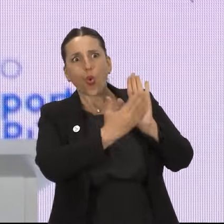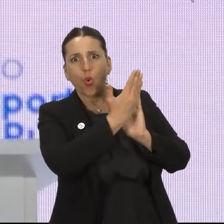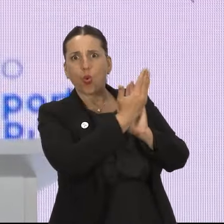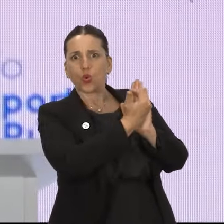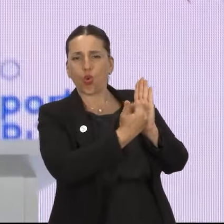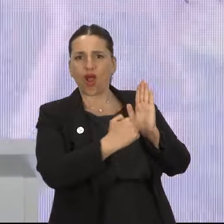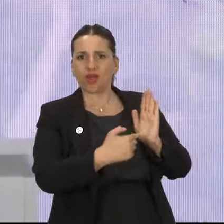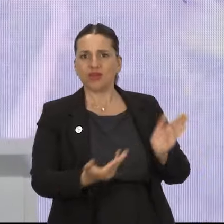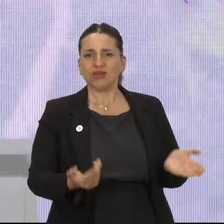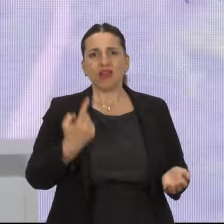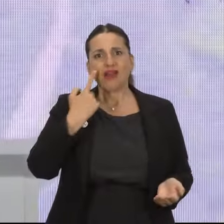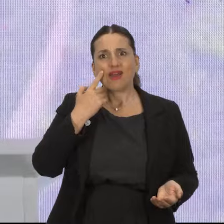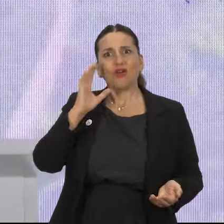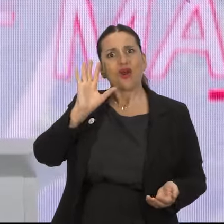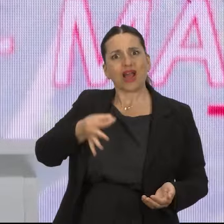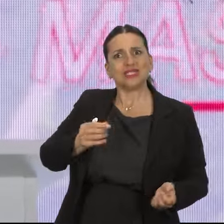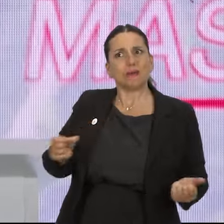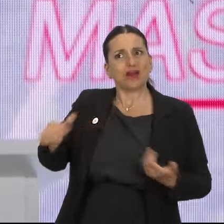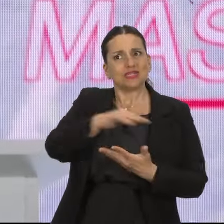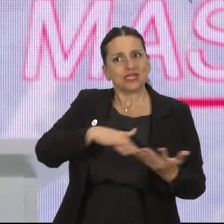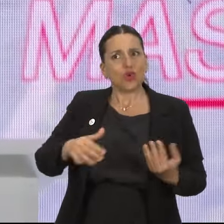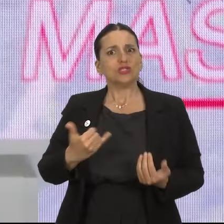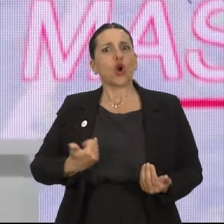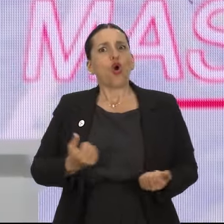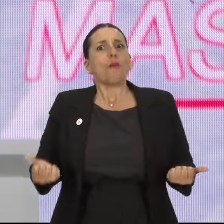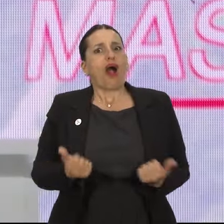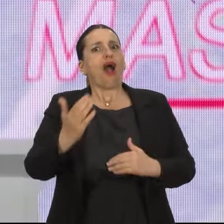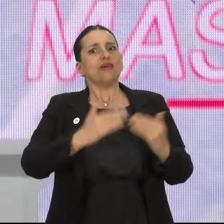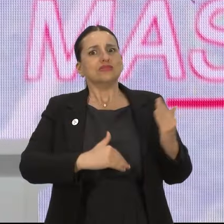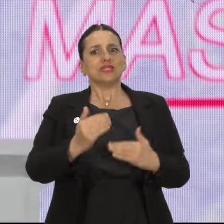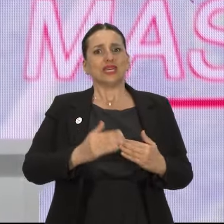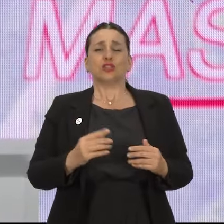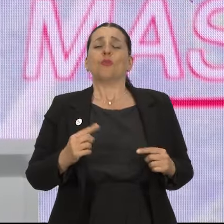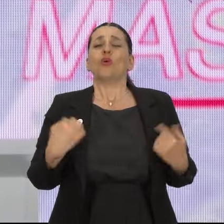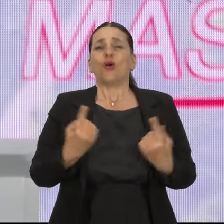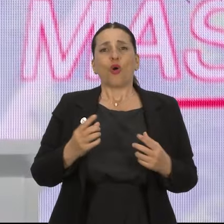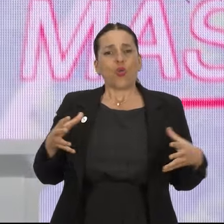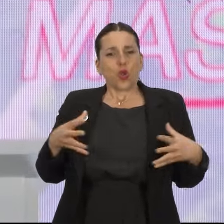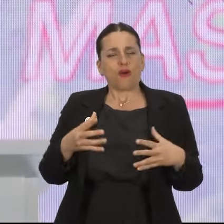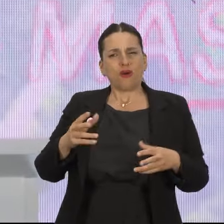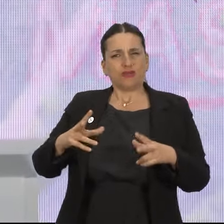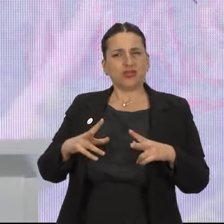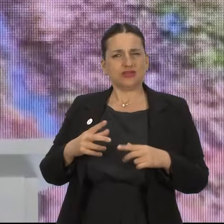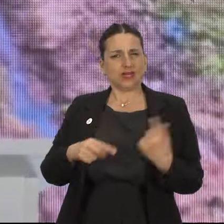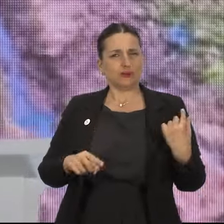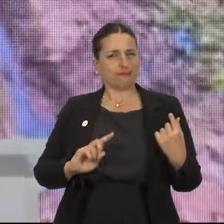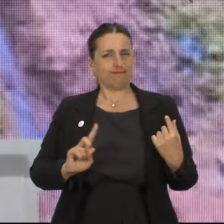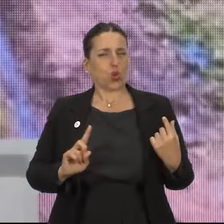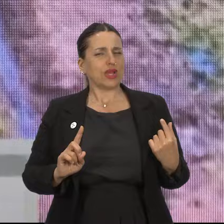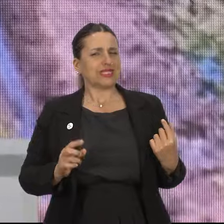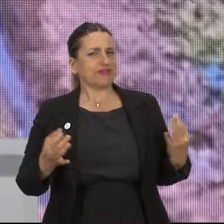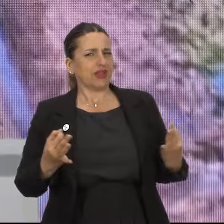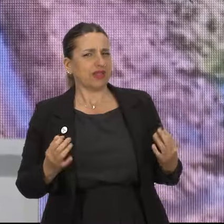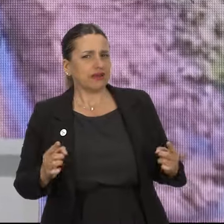Para que conozca. Para que sepa lo que está pasando. Porque cuando uno parte de una base que no es